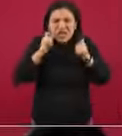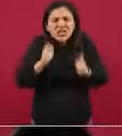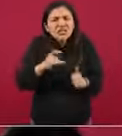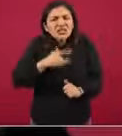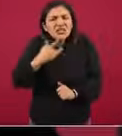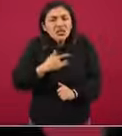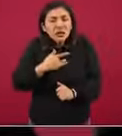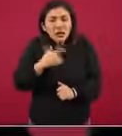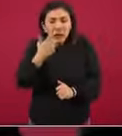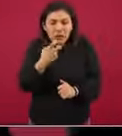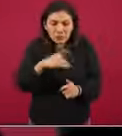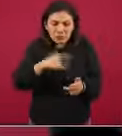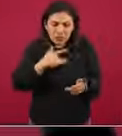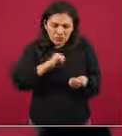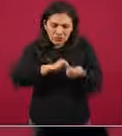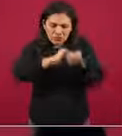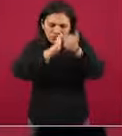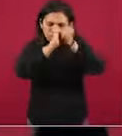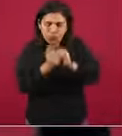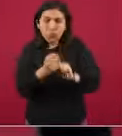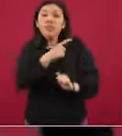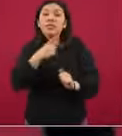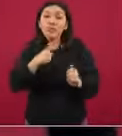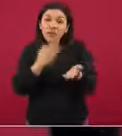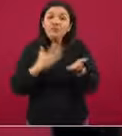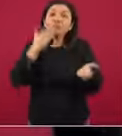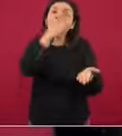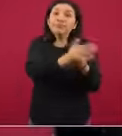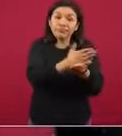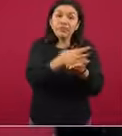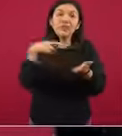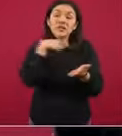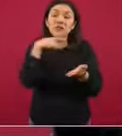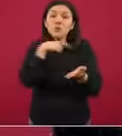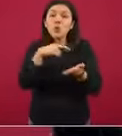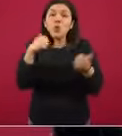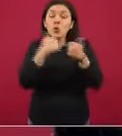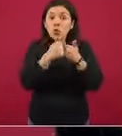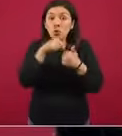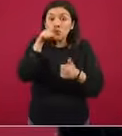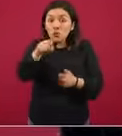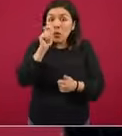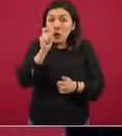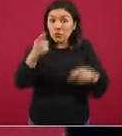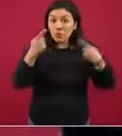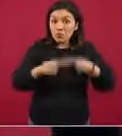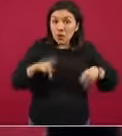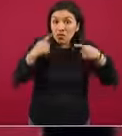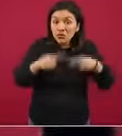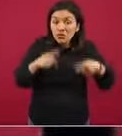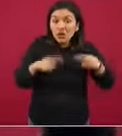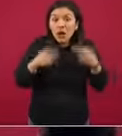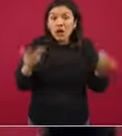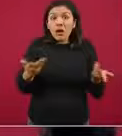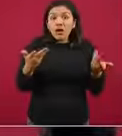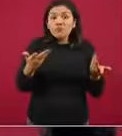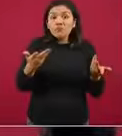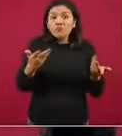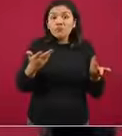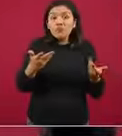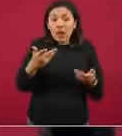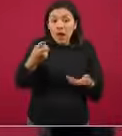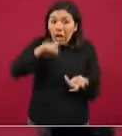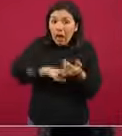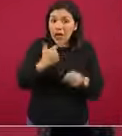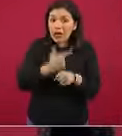cómo evolucionan los síntomas, tienes que acudir, tienes que acudir a la persona y más si eres persona de